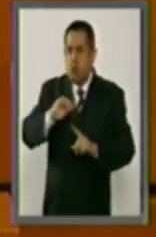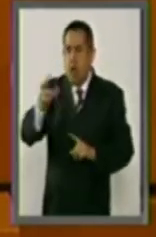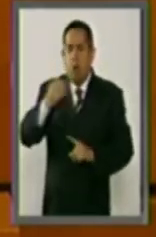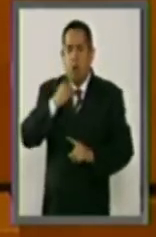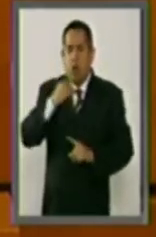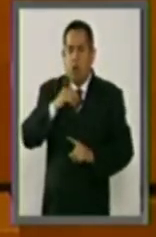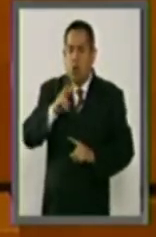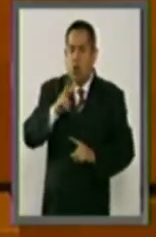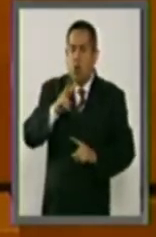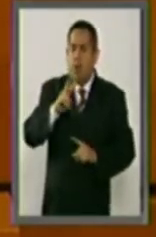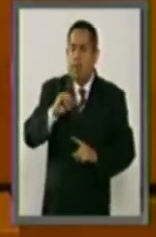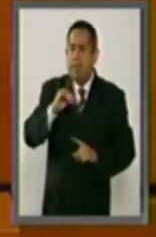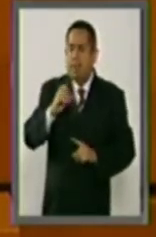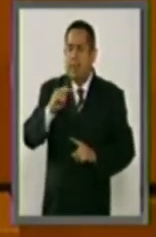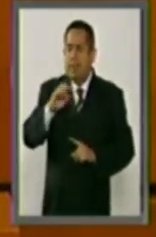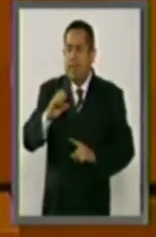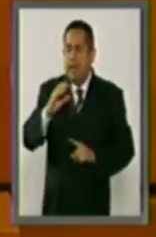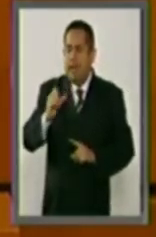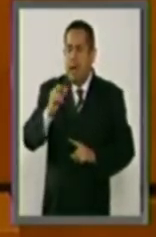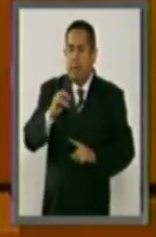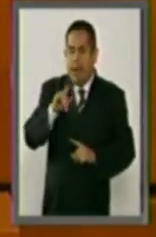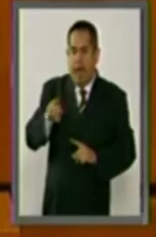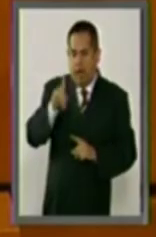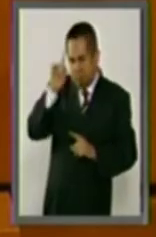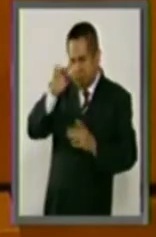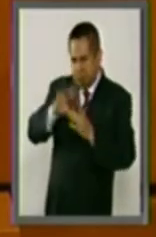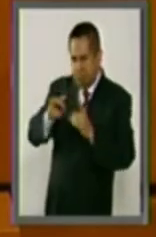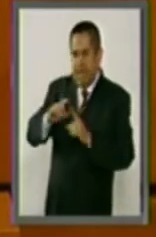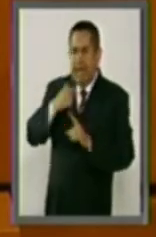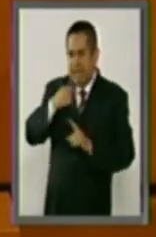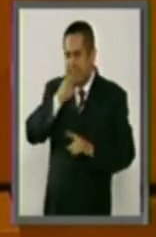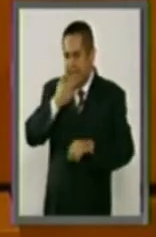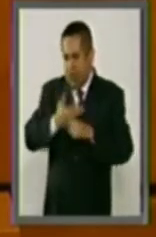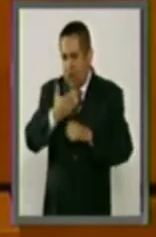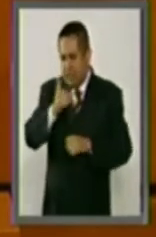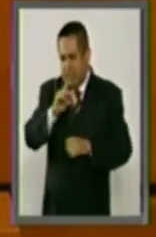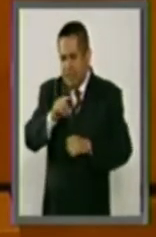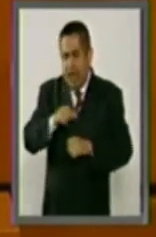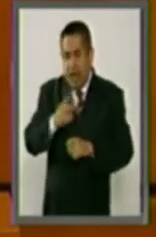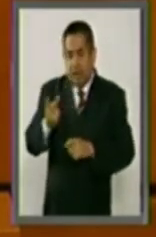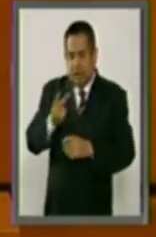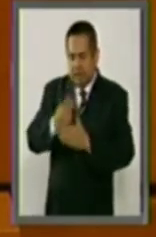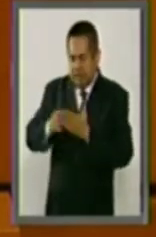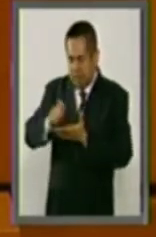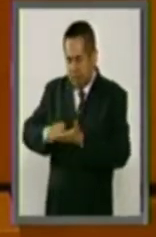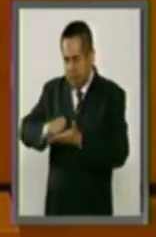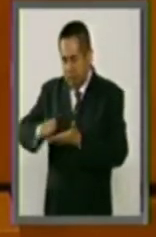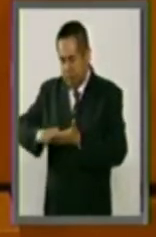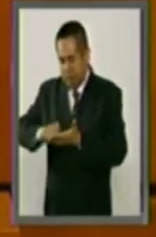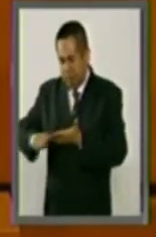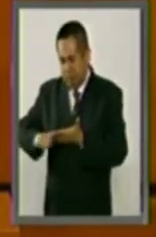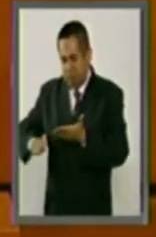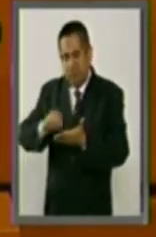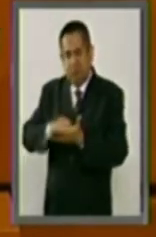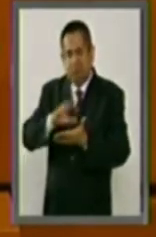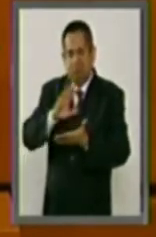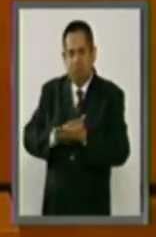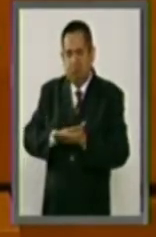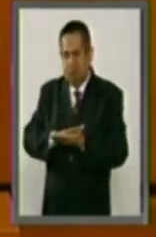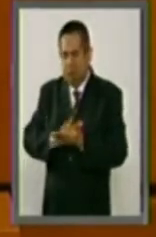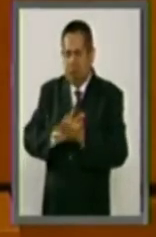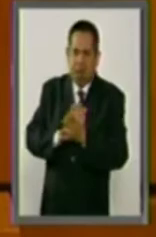Vicente Cabrera Lobato, entonces secretario de Hacienda, fueron la base para la redacción de lo que se